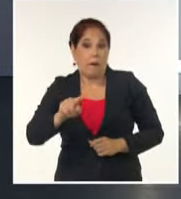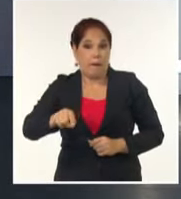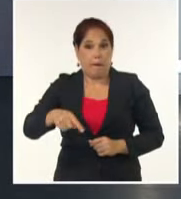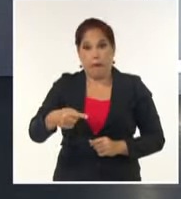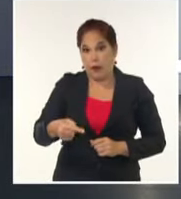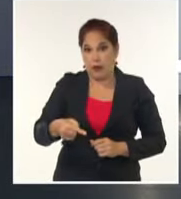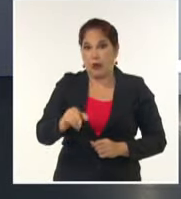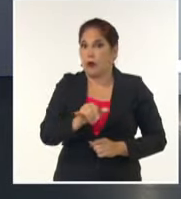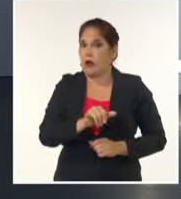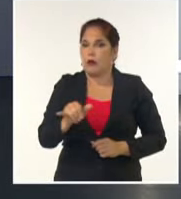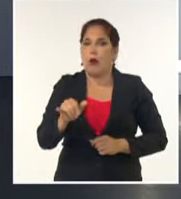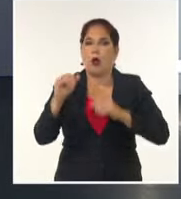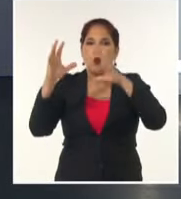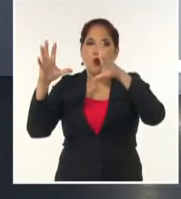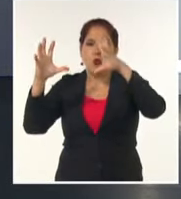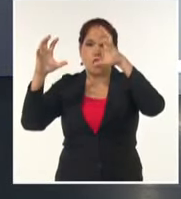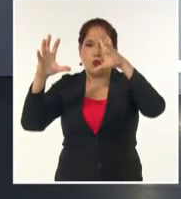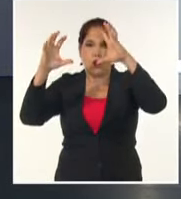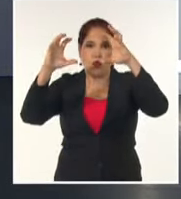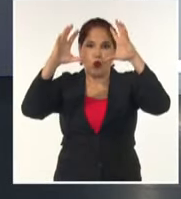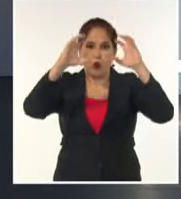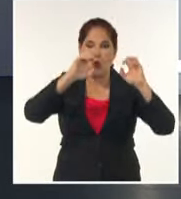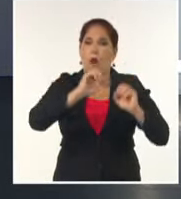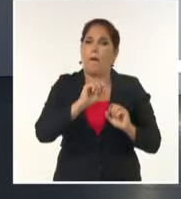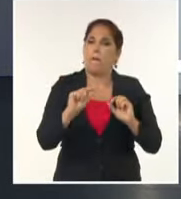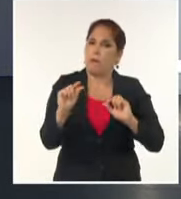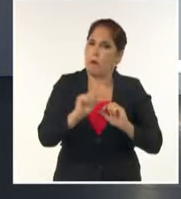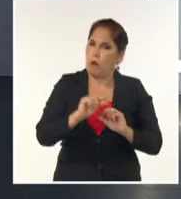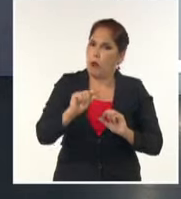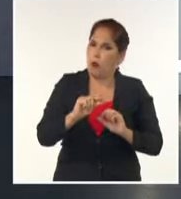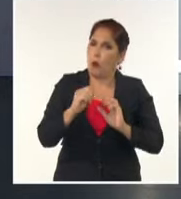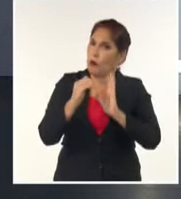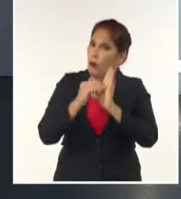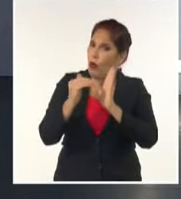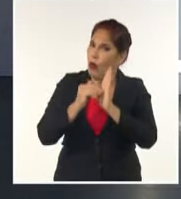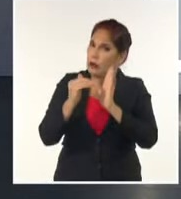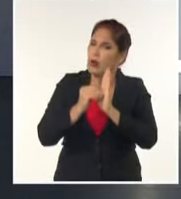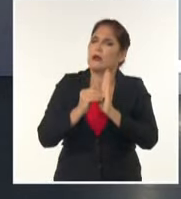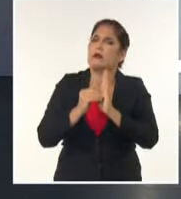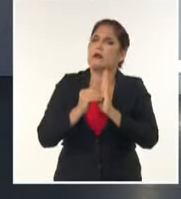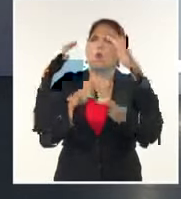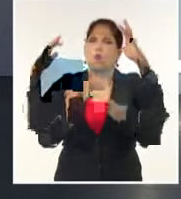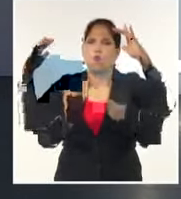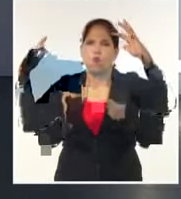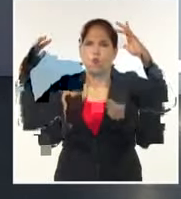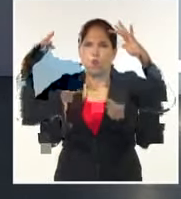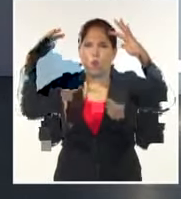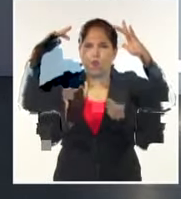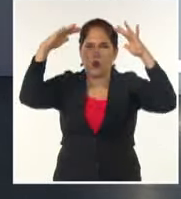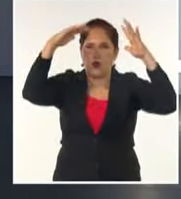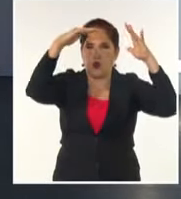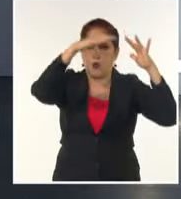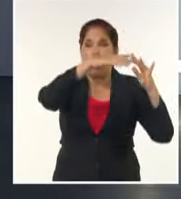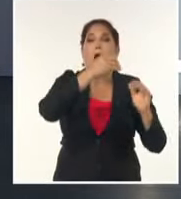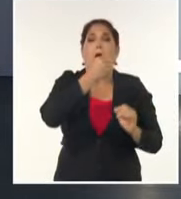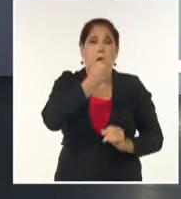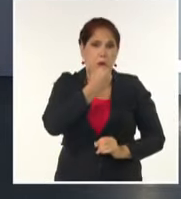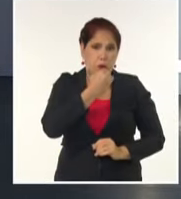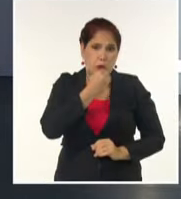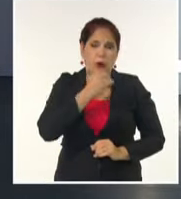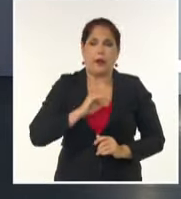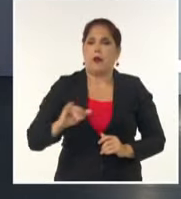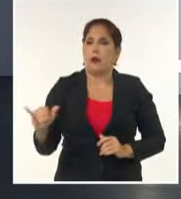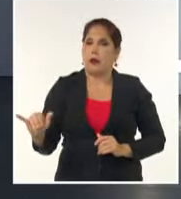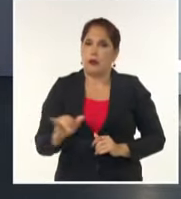predominio de poca nubosidad al amanecer y en horas de la mañana, ya hacia la tarde, estará parcialmente nublado, puede en alguna localidad llegar a anularse ocasional,